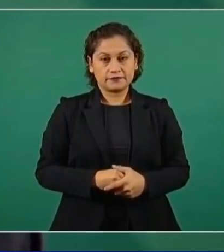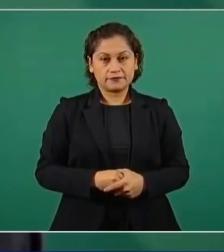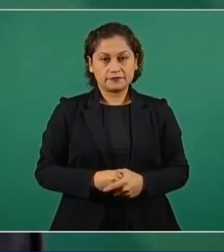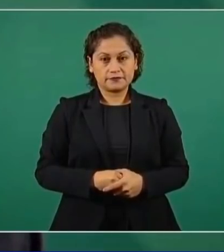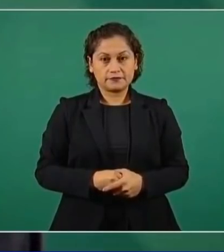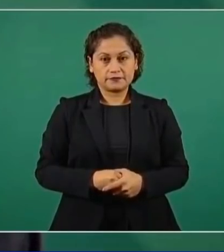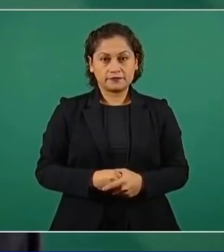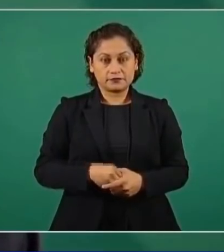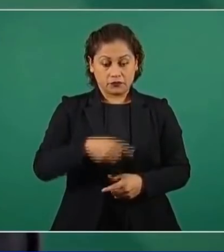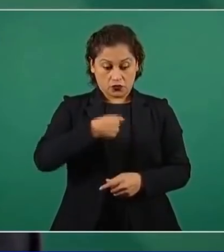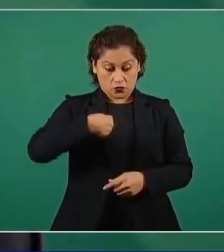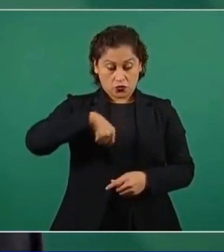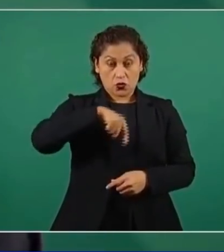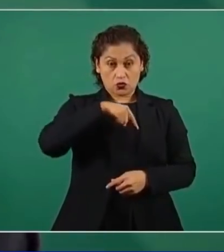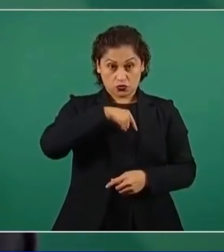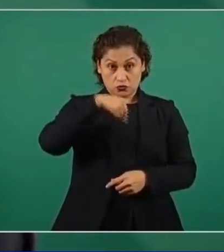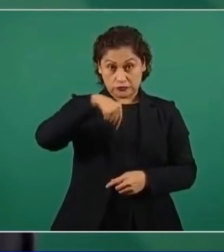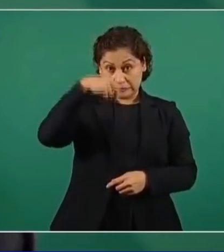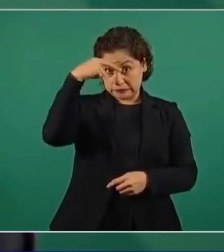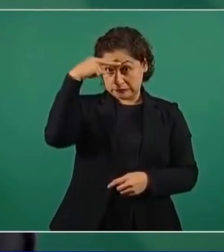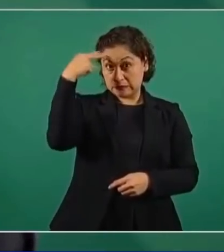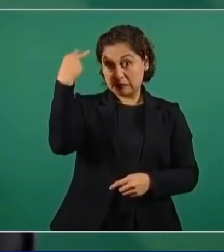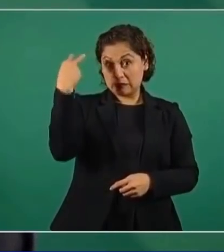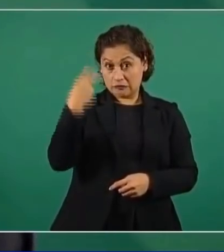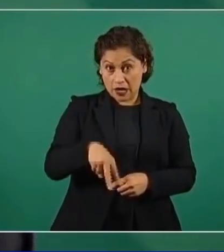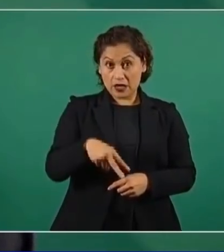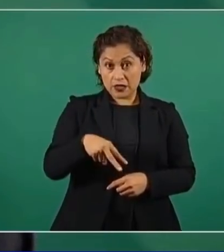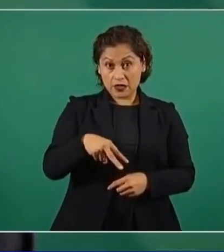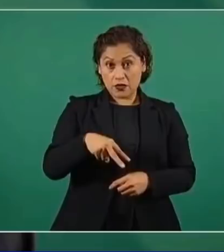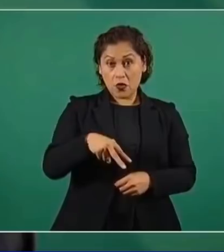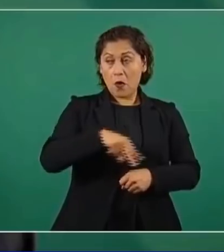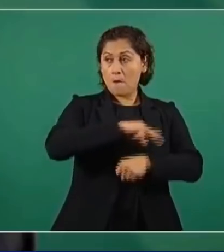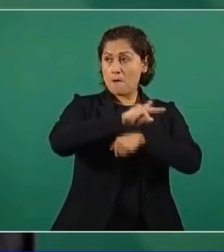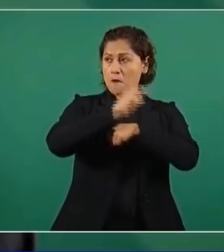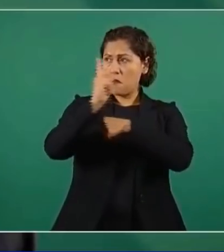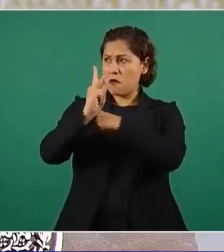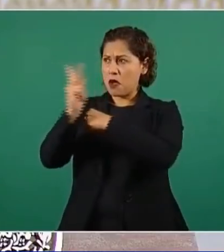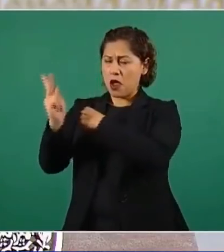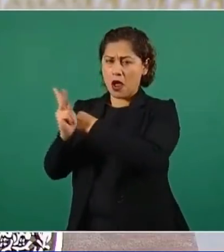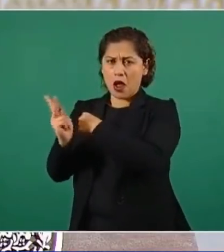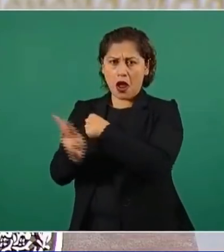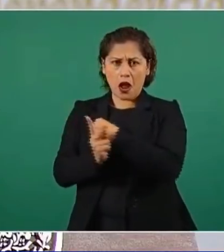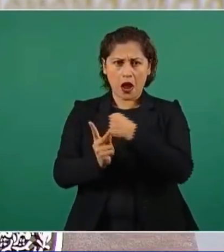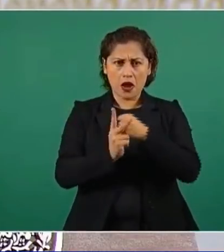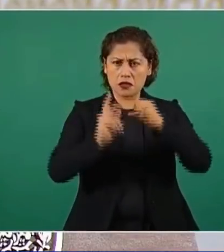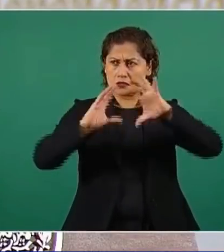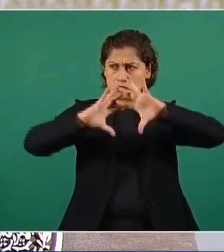Nosotros tenemos muy buenas relaciones con todos los gobiernos, con todos los pueblos del mundo